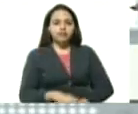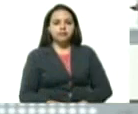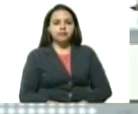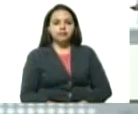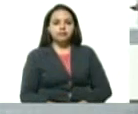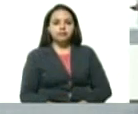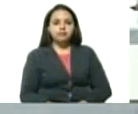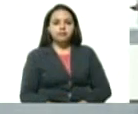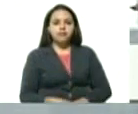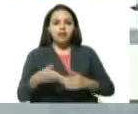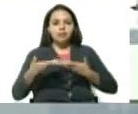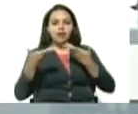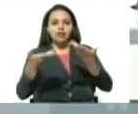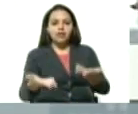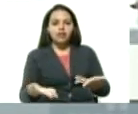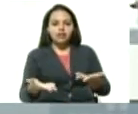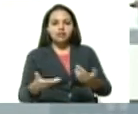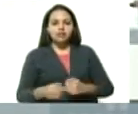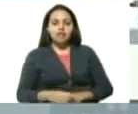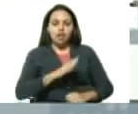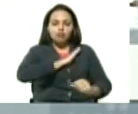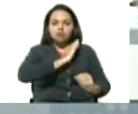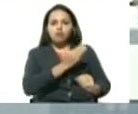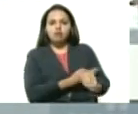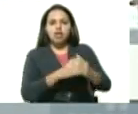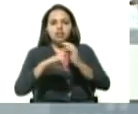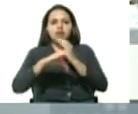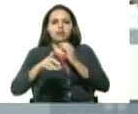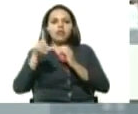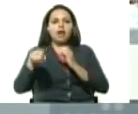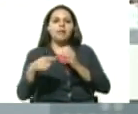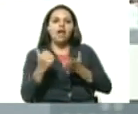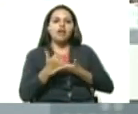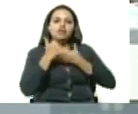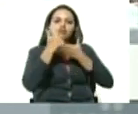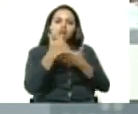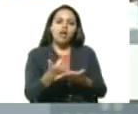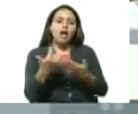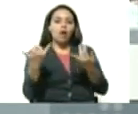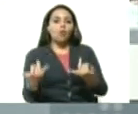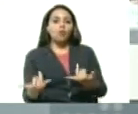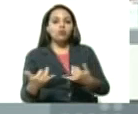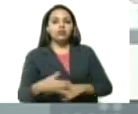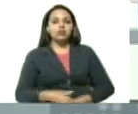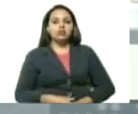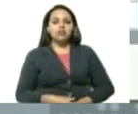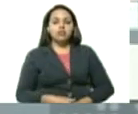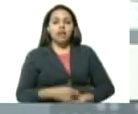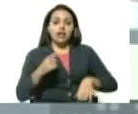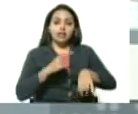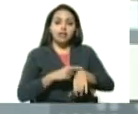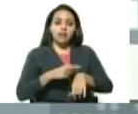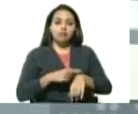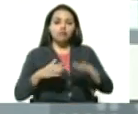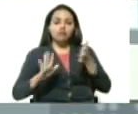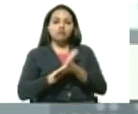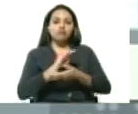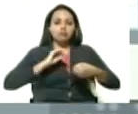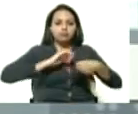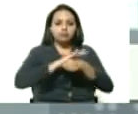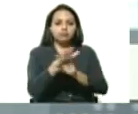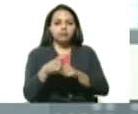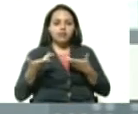para reforzar el transporte público y para aliviar también en este momento que atraviesa nuestro país de la pandemia,